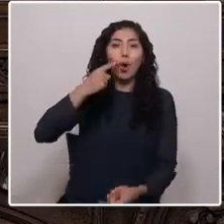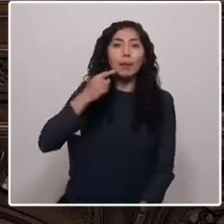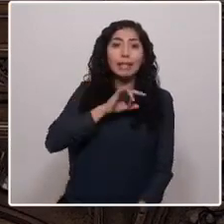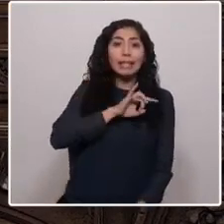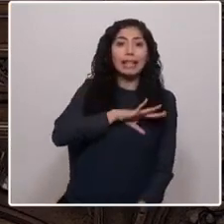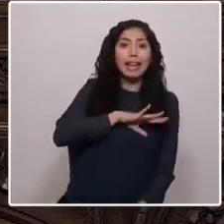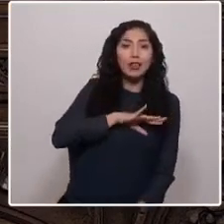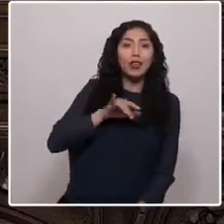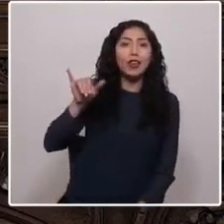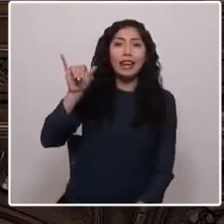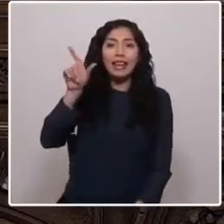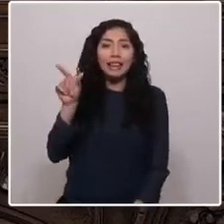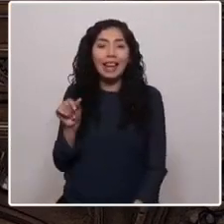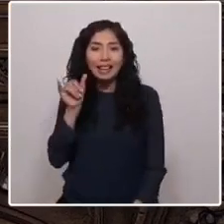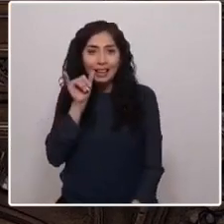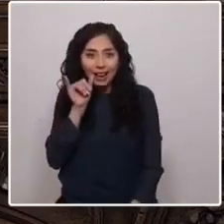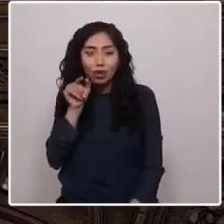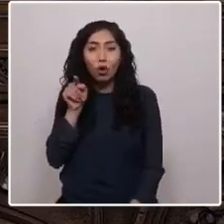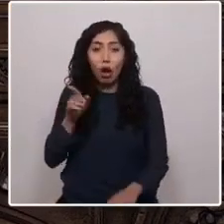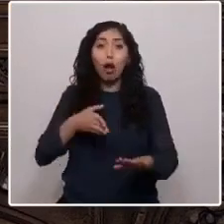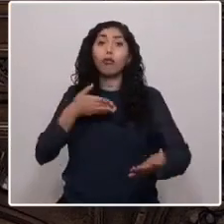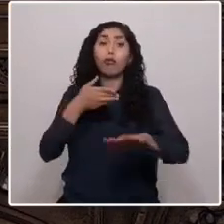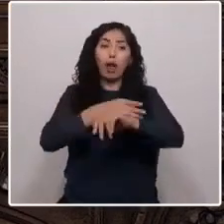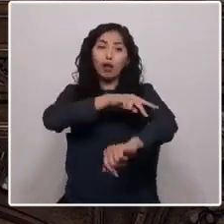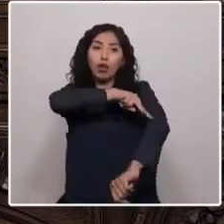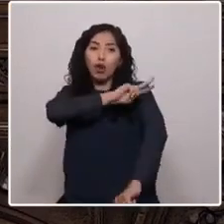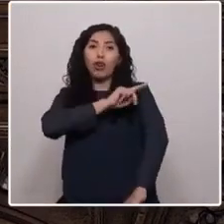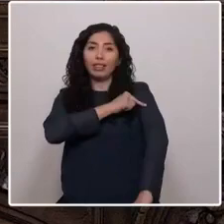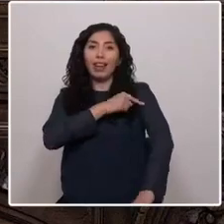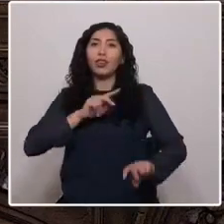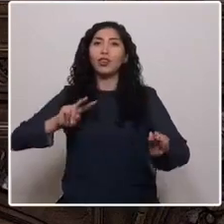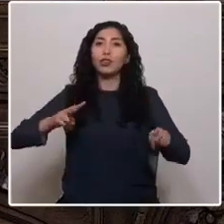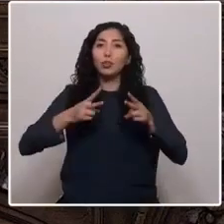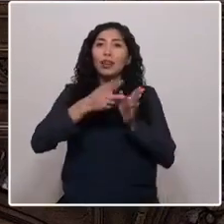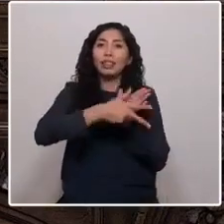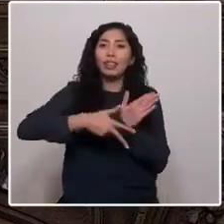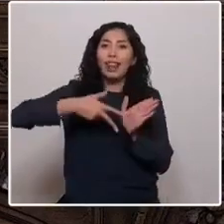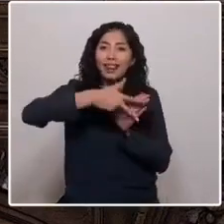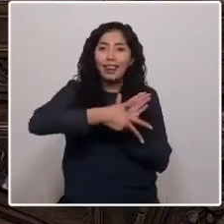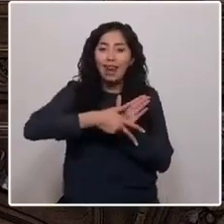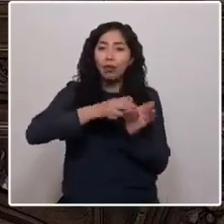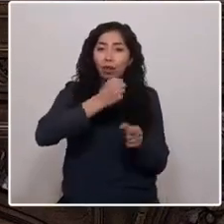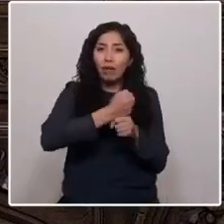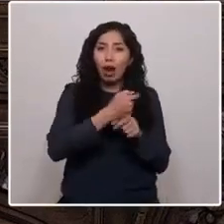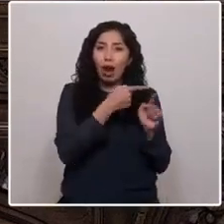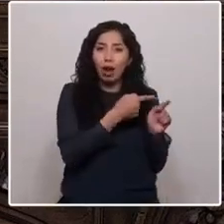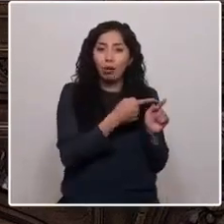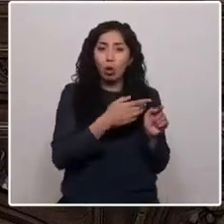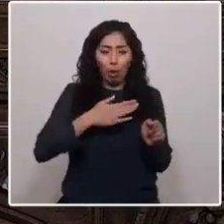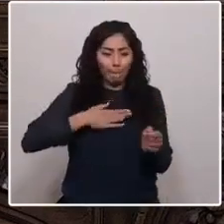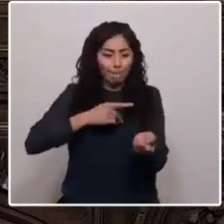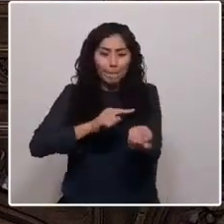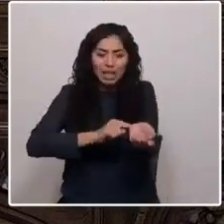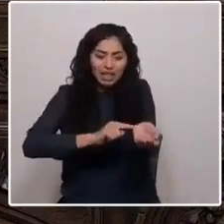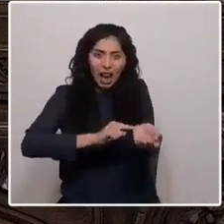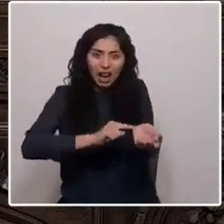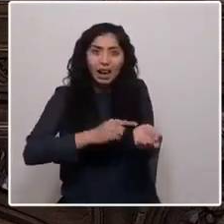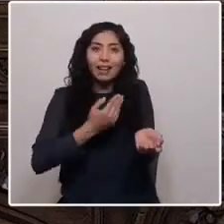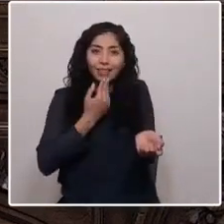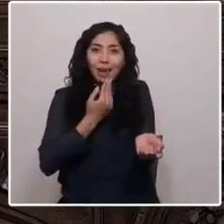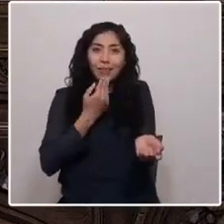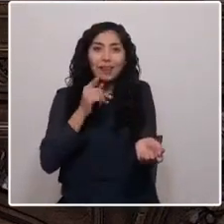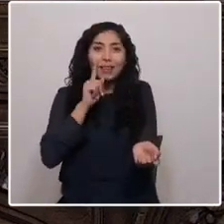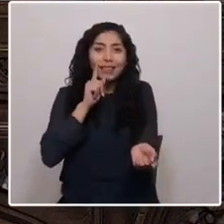balmacedista que se fue al norte a construir un tren. Por mi sangre también galopas